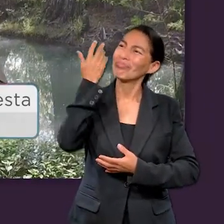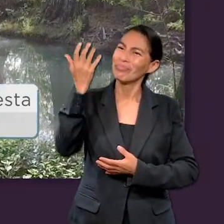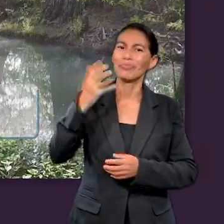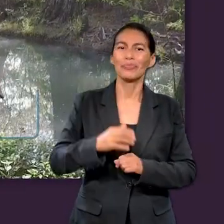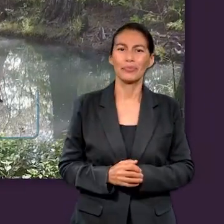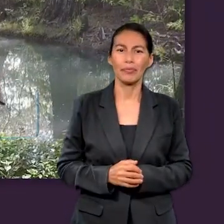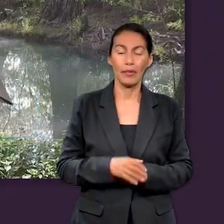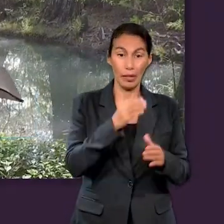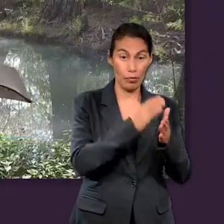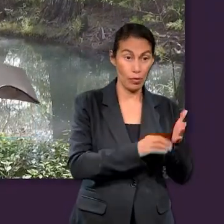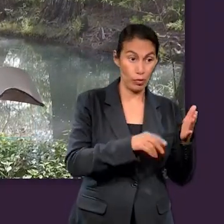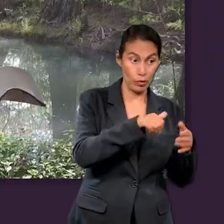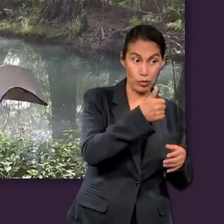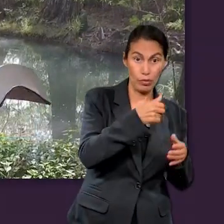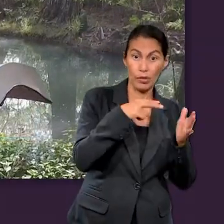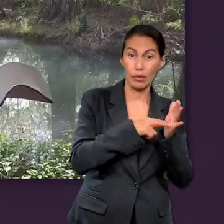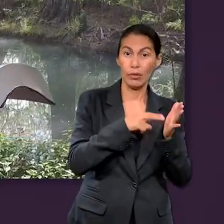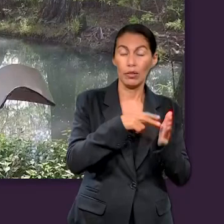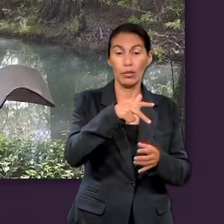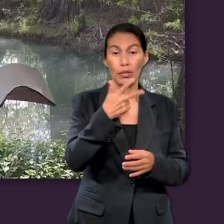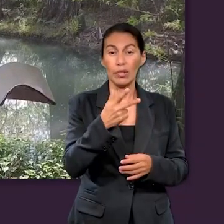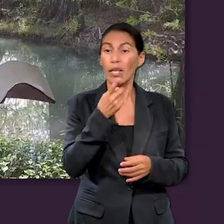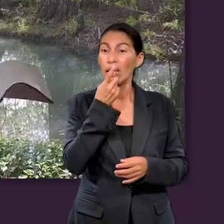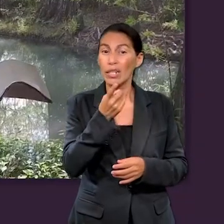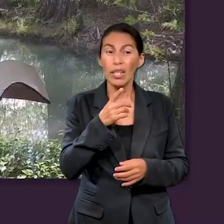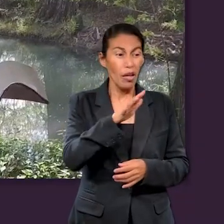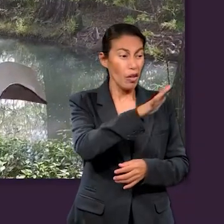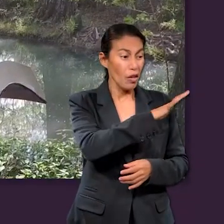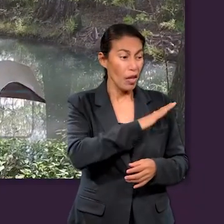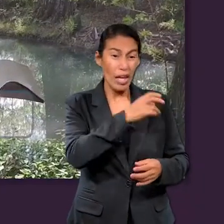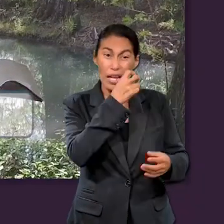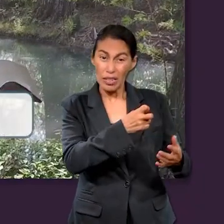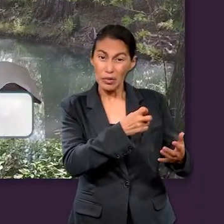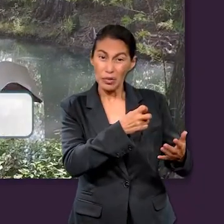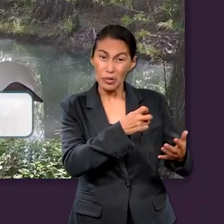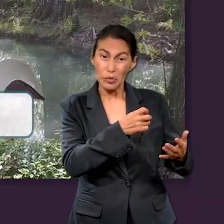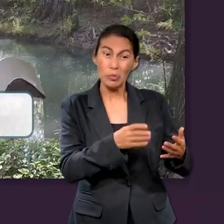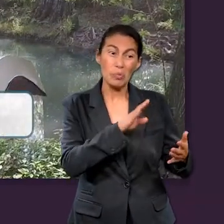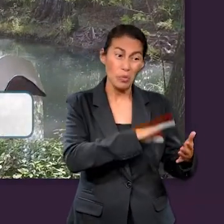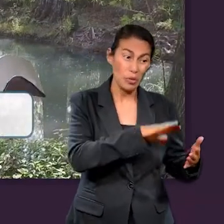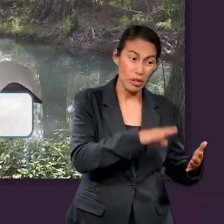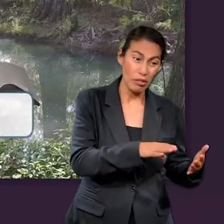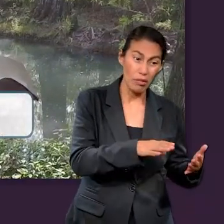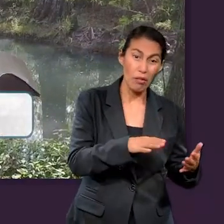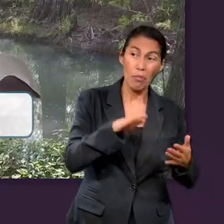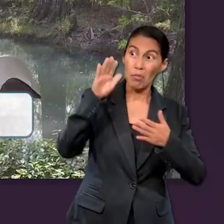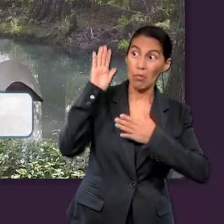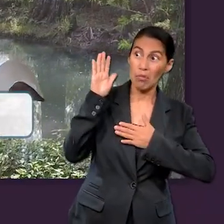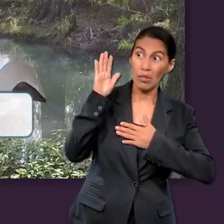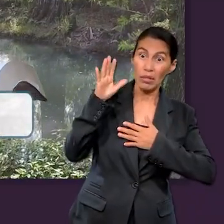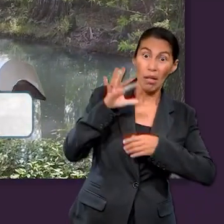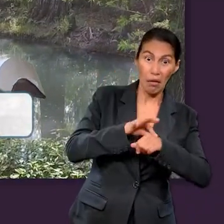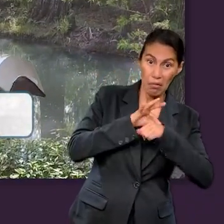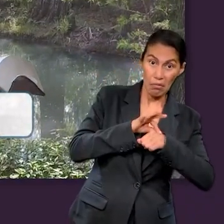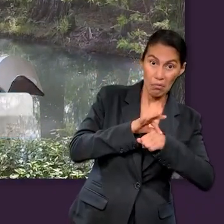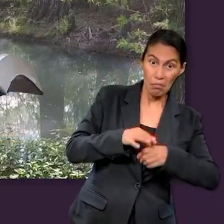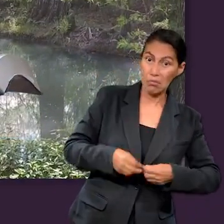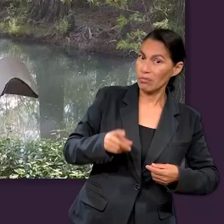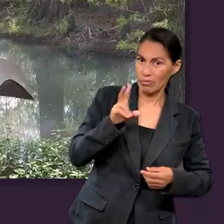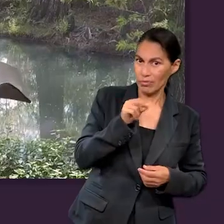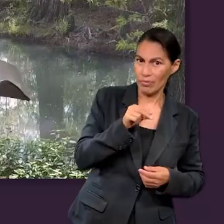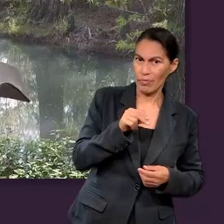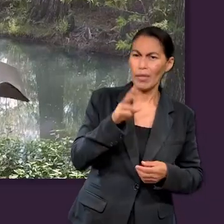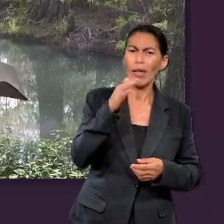Estaba allá arriba. Y en el capítulo 11, versículo 13, dice, conforme a la fe, murieron todos estos sin haber recibido lo prometido.